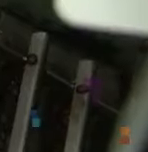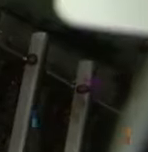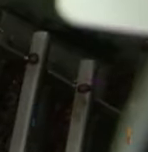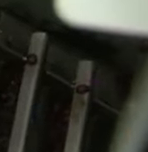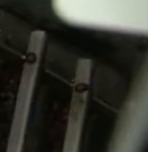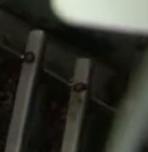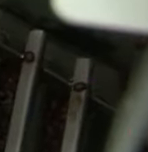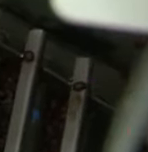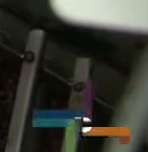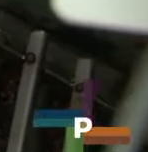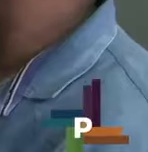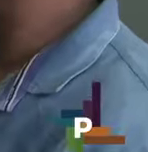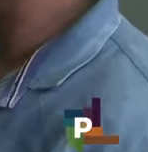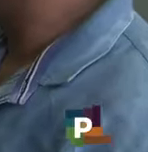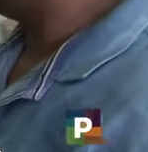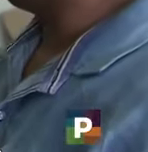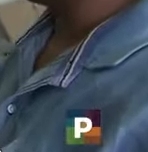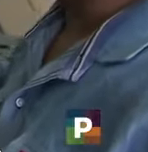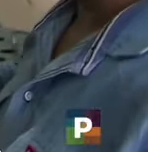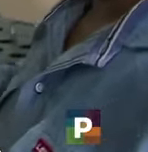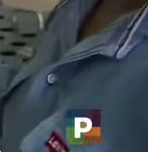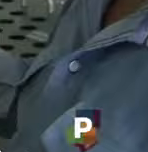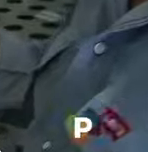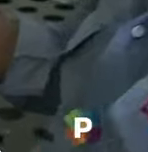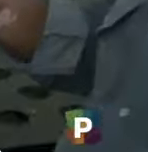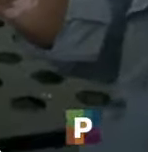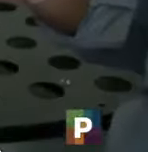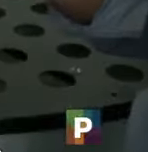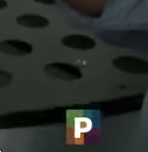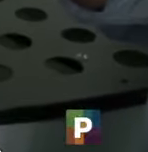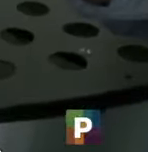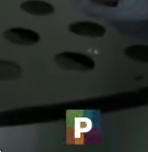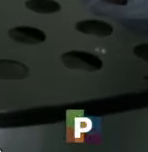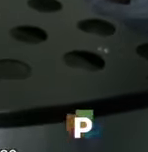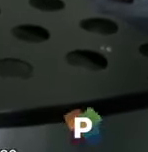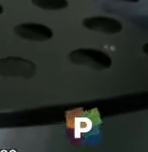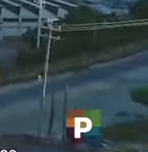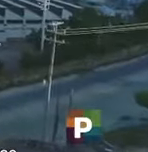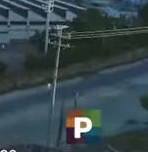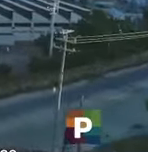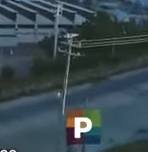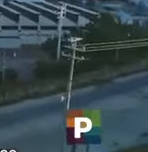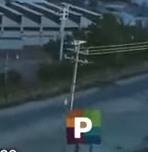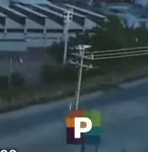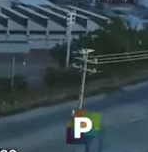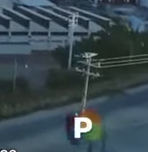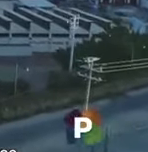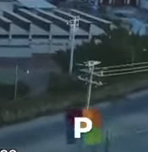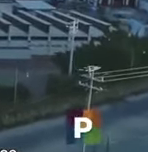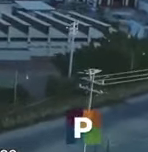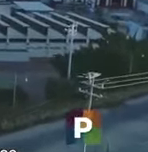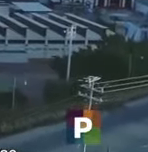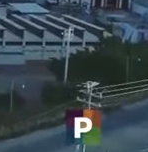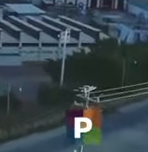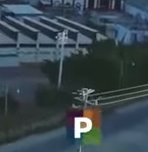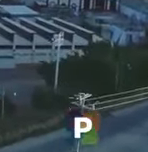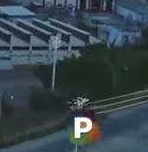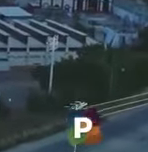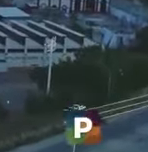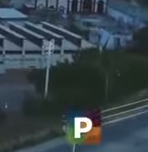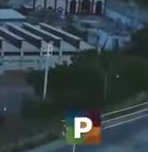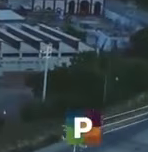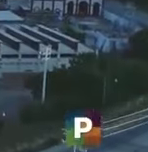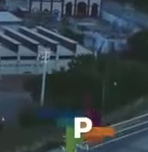ferrocarril, su pertinencia cultural y sus vinculaciones sociales y económicas. A continuación se informa el avance de obras a